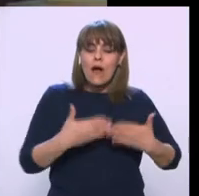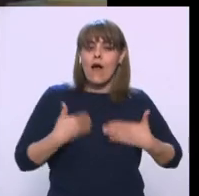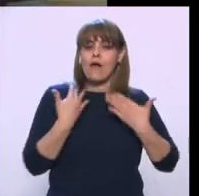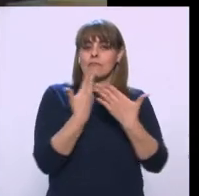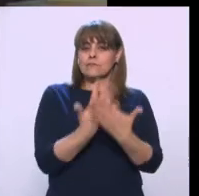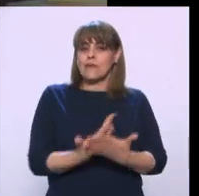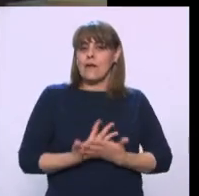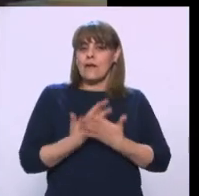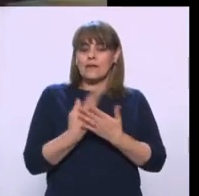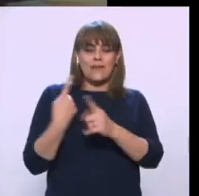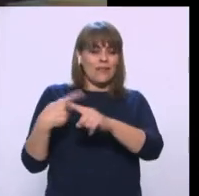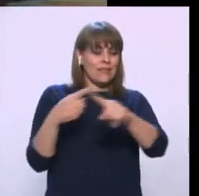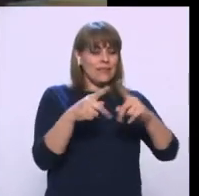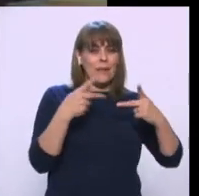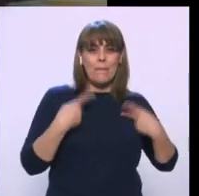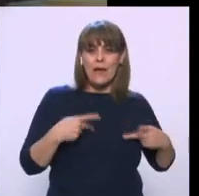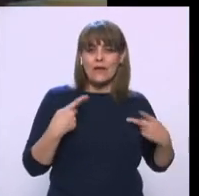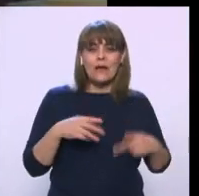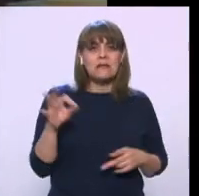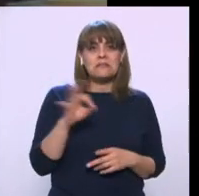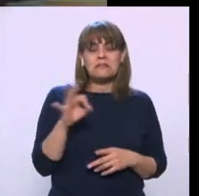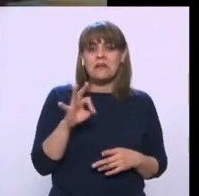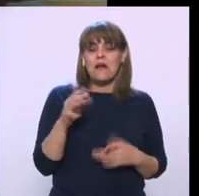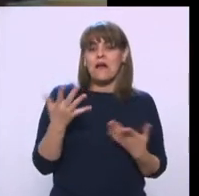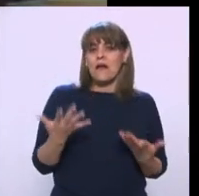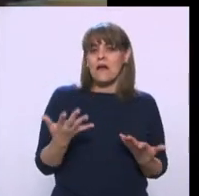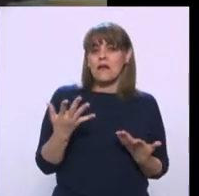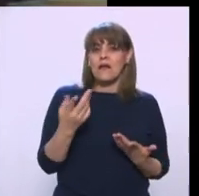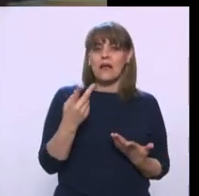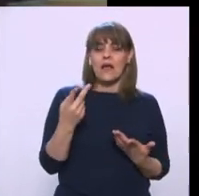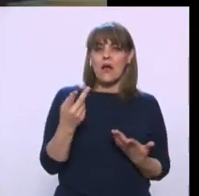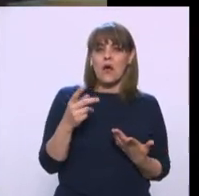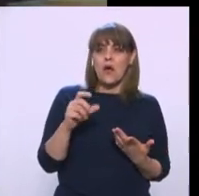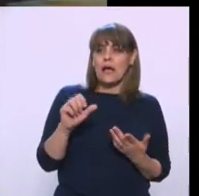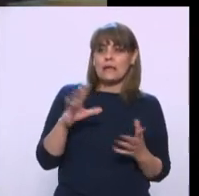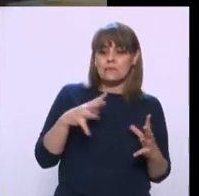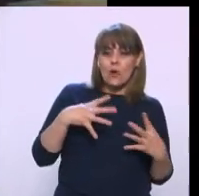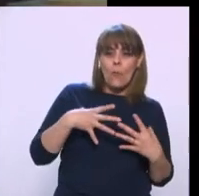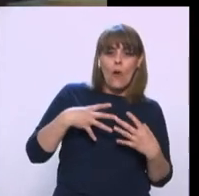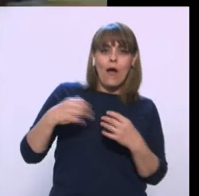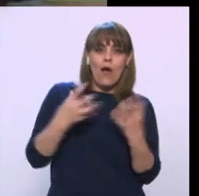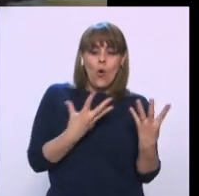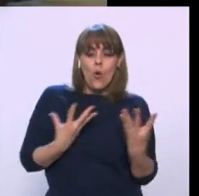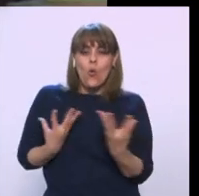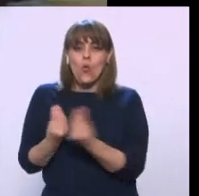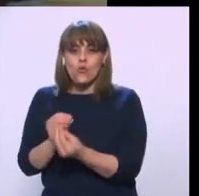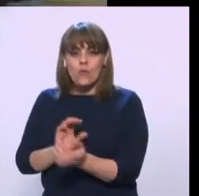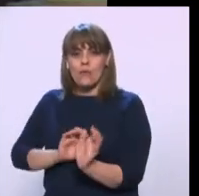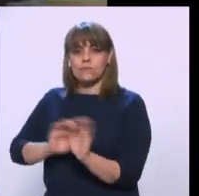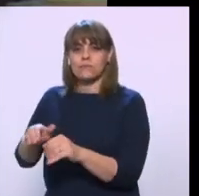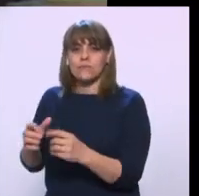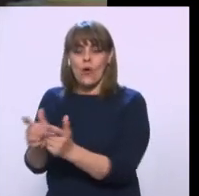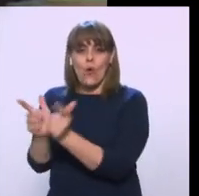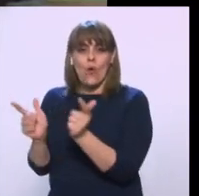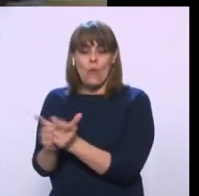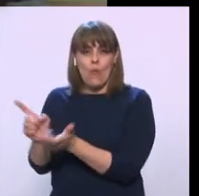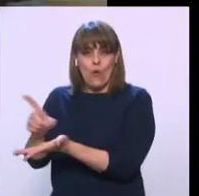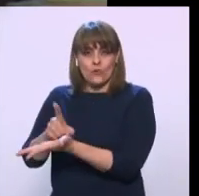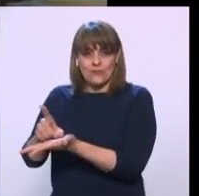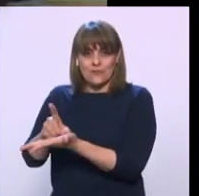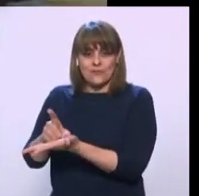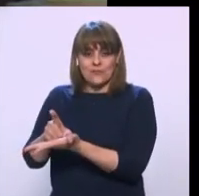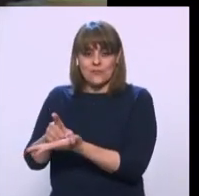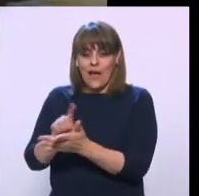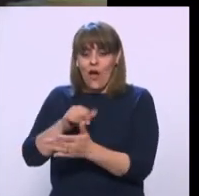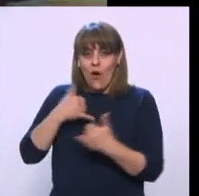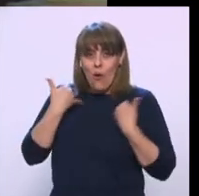personas que hubieran podido ser cooptados por el crimen organizado. Allí están los jóvenes, ¿no? Esto es fundamental